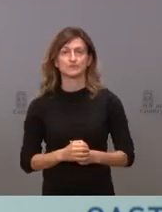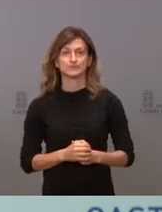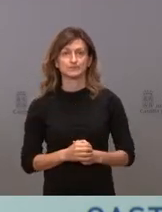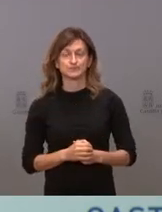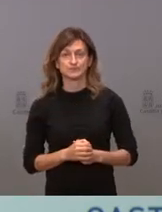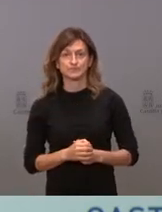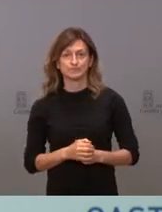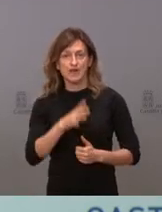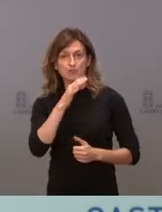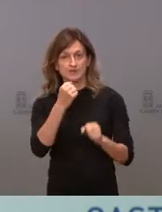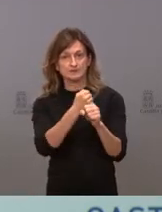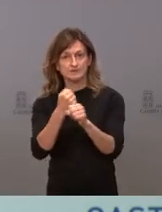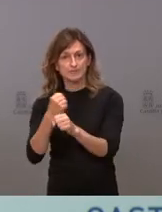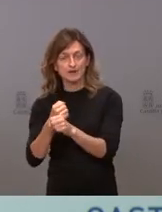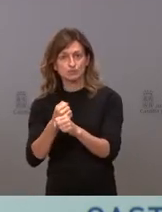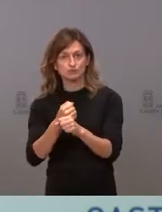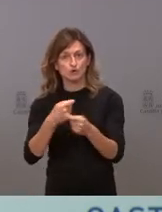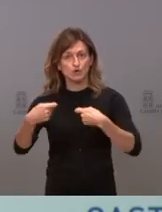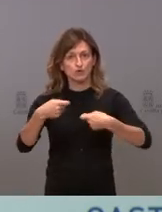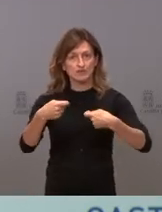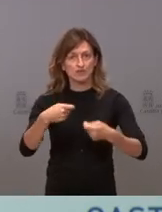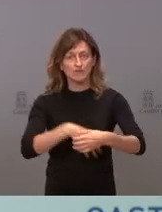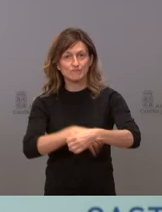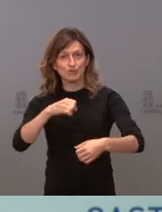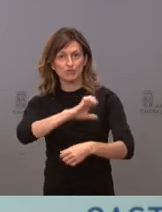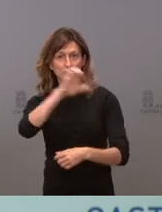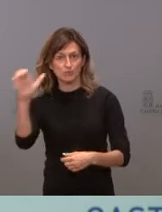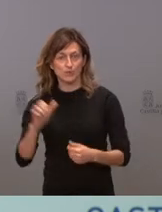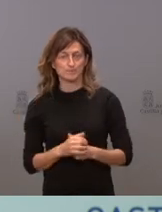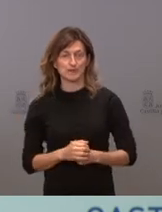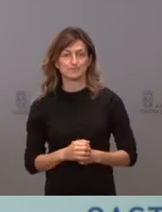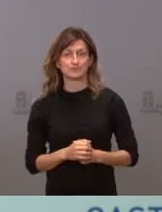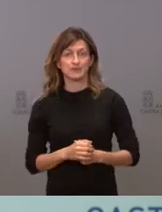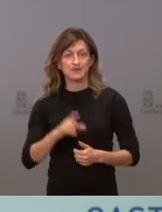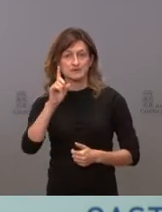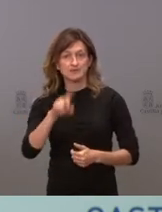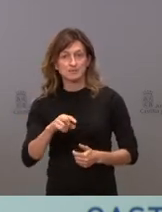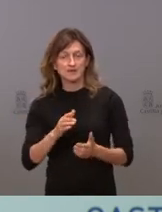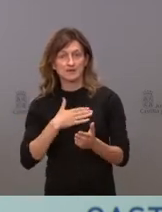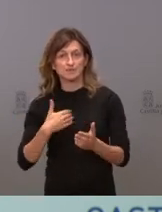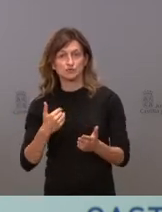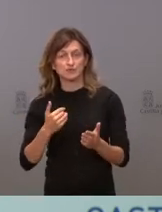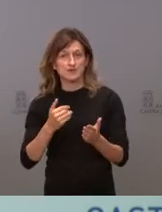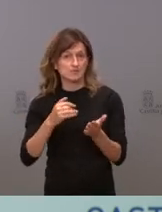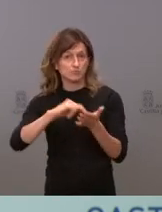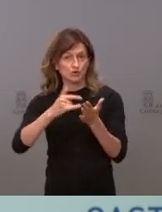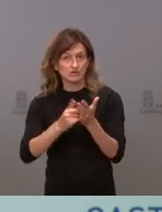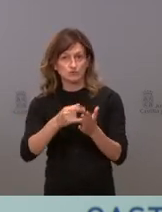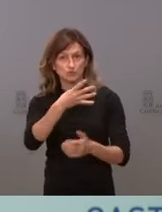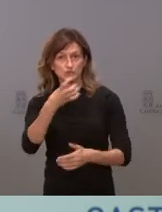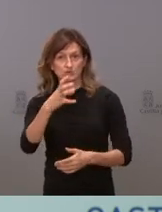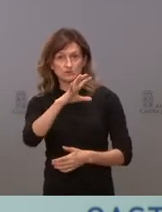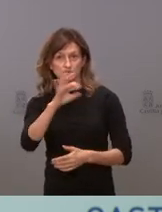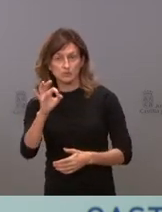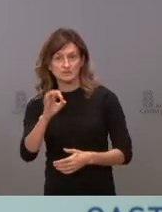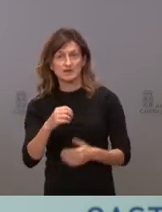Estamos trabajando en la coordinación de los fondos de la Unión Europea. Hemos propuesto una biblioteca de proyectos con más de 450, más